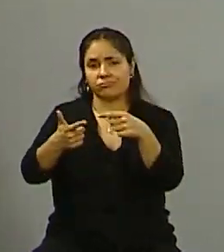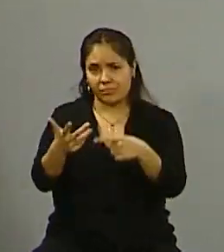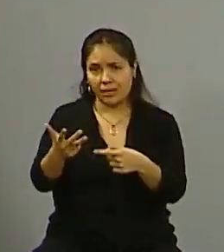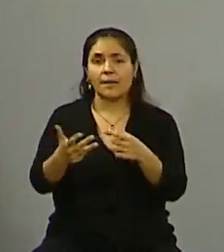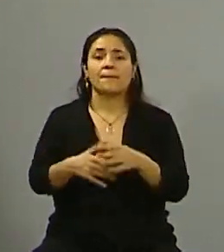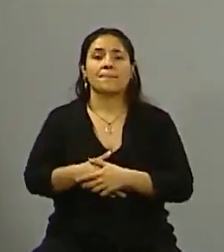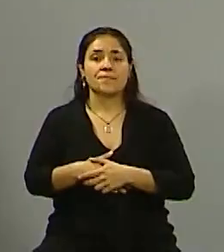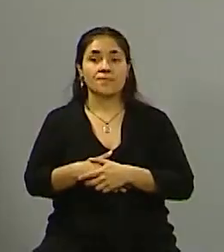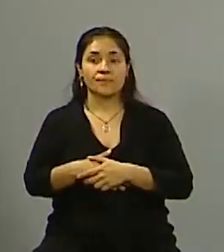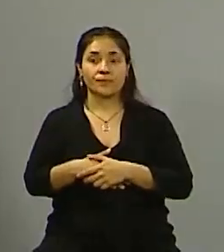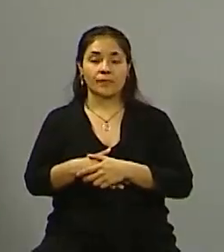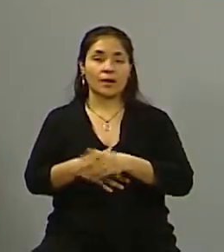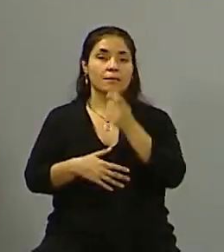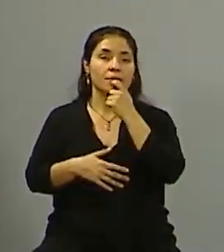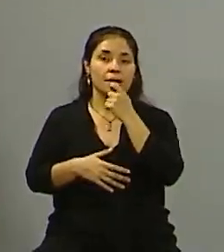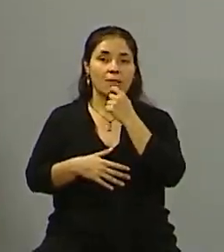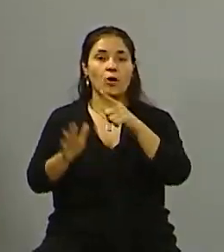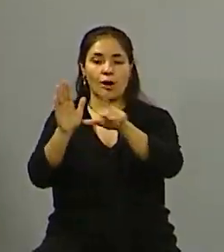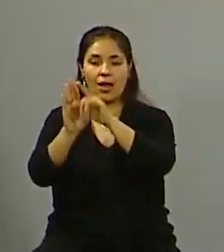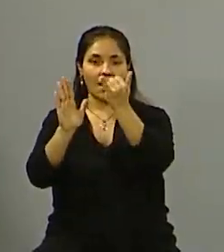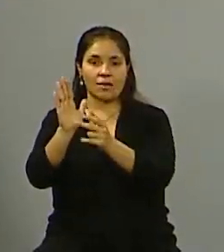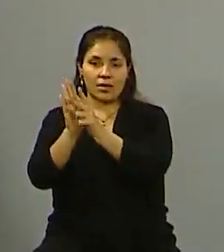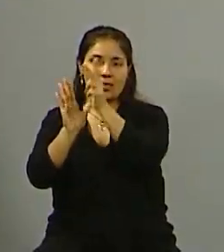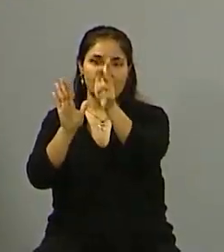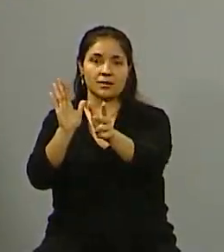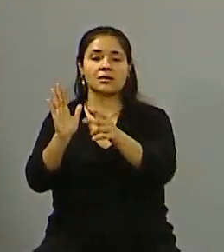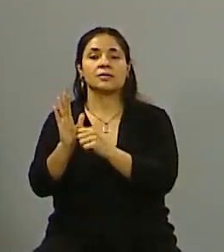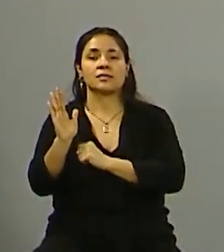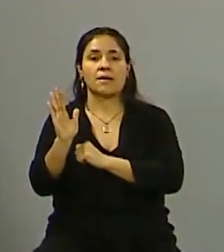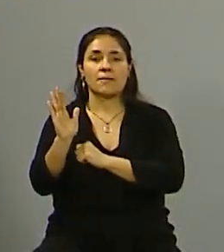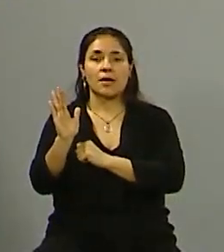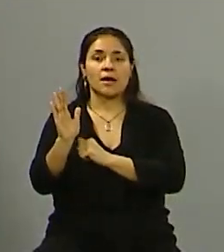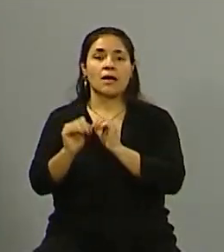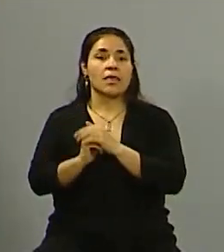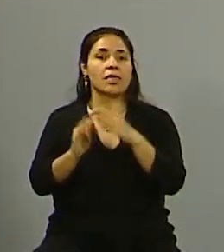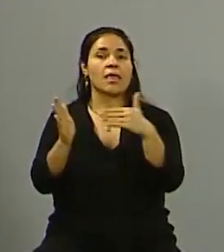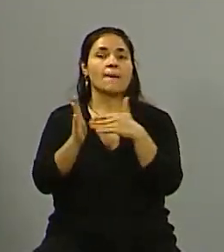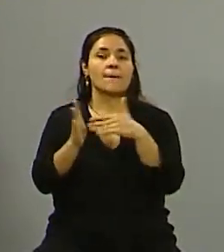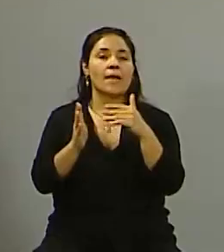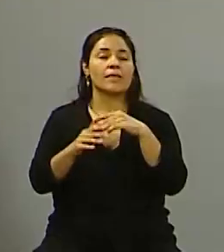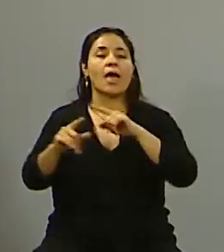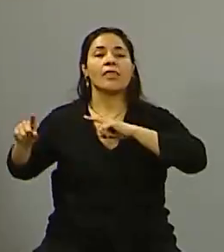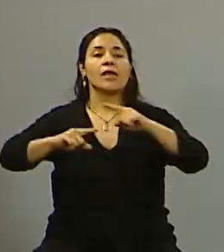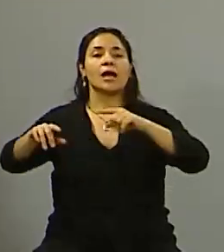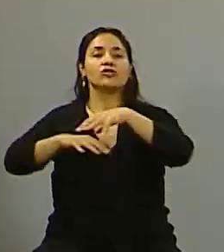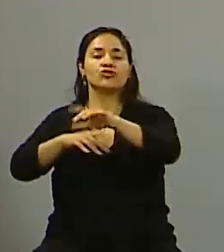escenario. Por ejemplo, hay una ley que establece que depende de la dirección de bosques y demás.